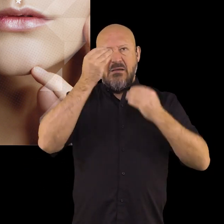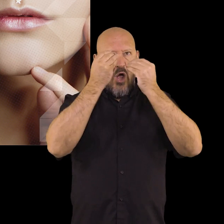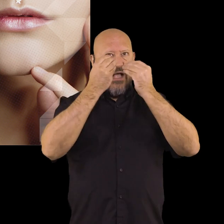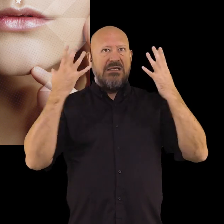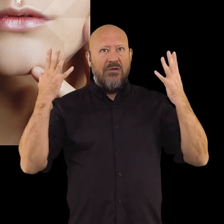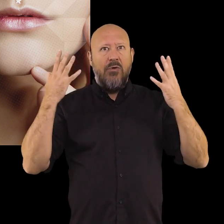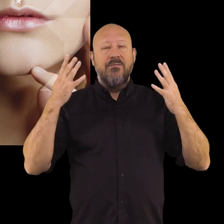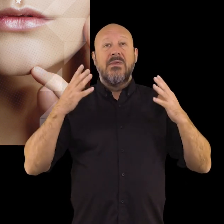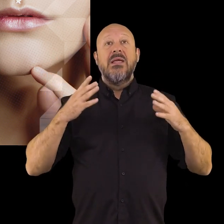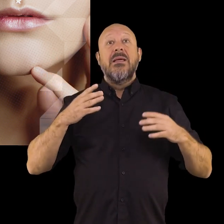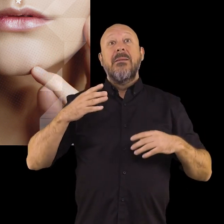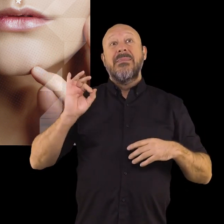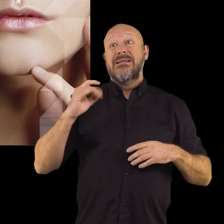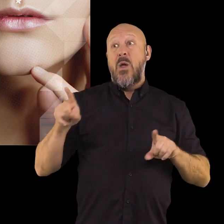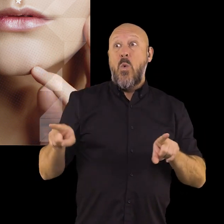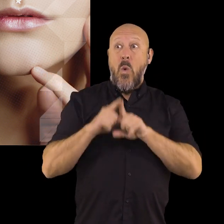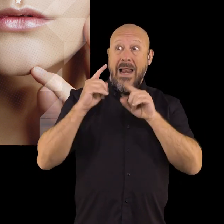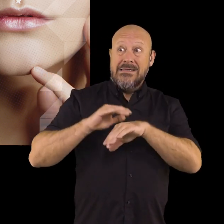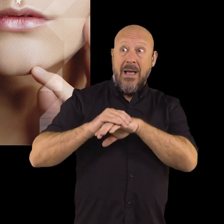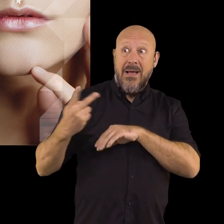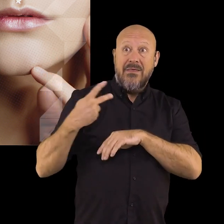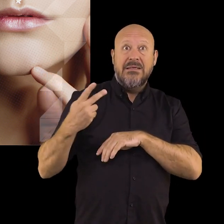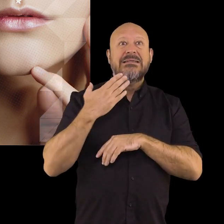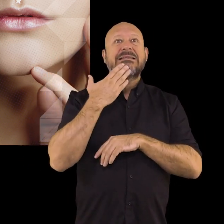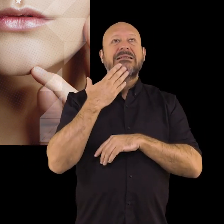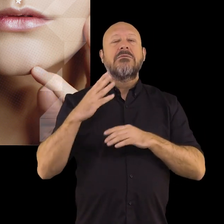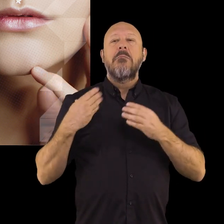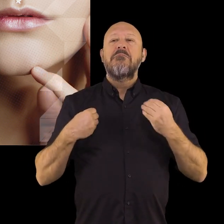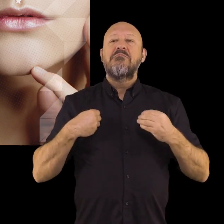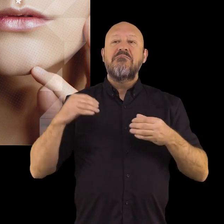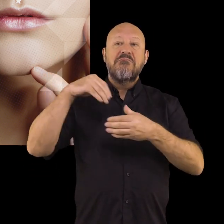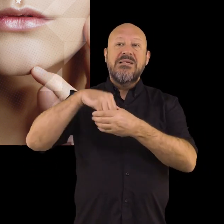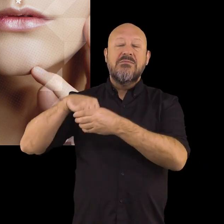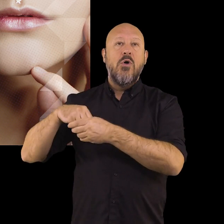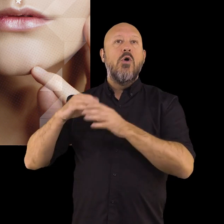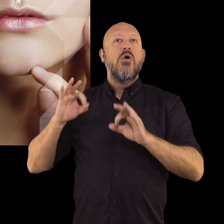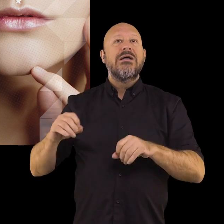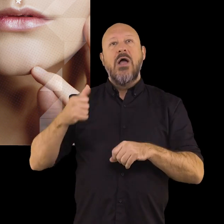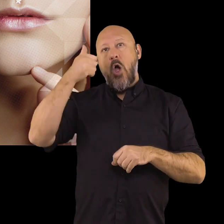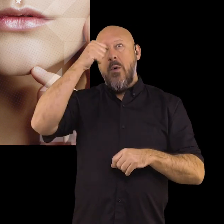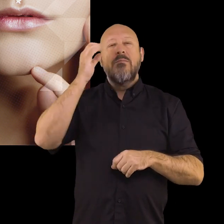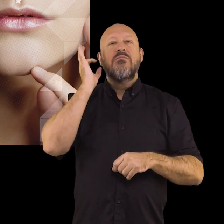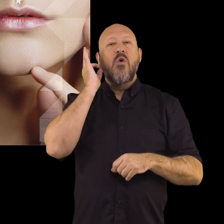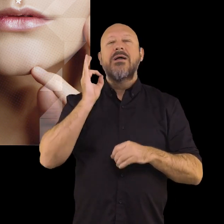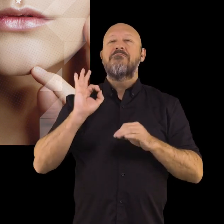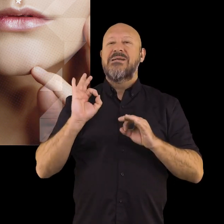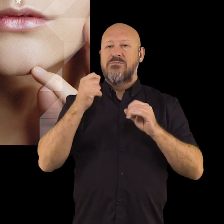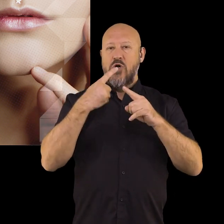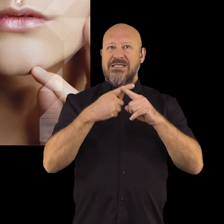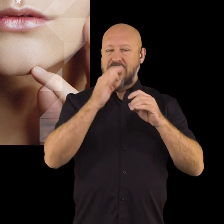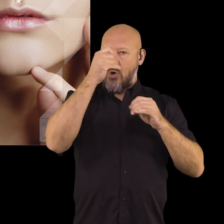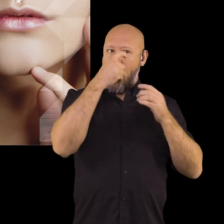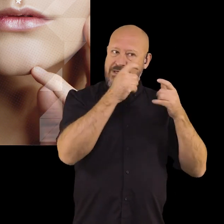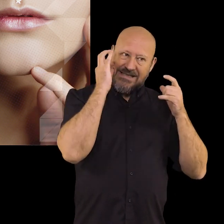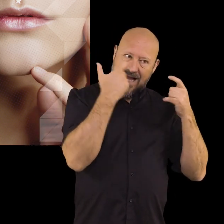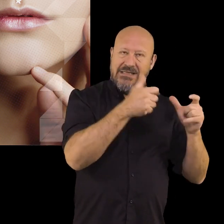pensamiento abstracto y el grupo de pares se caracteriza por estar conformado por miembros del mismo sexo. En el